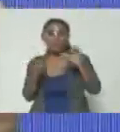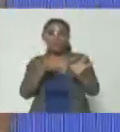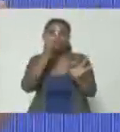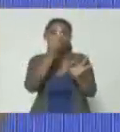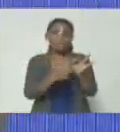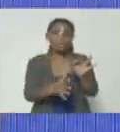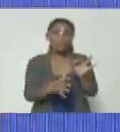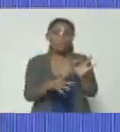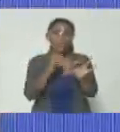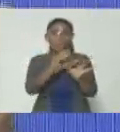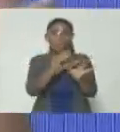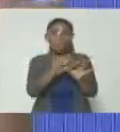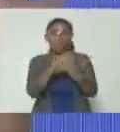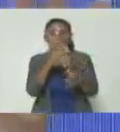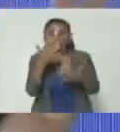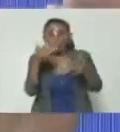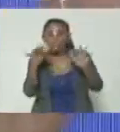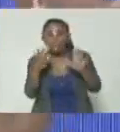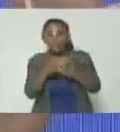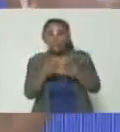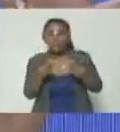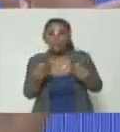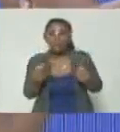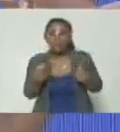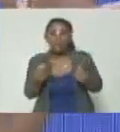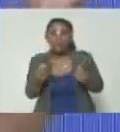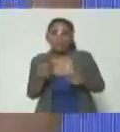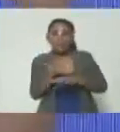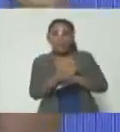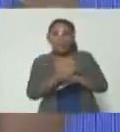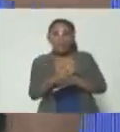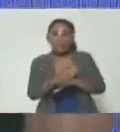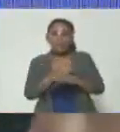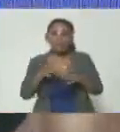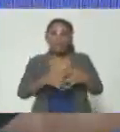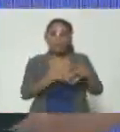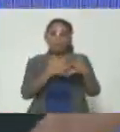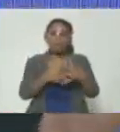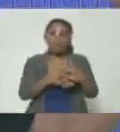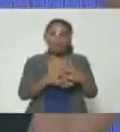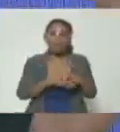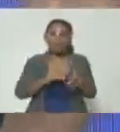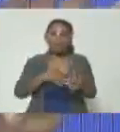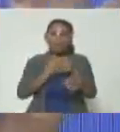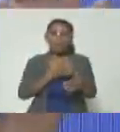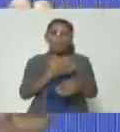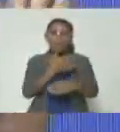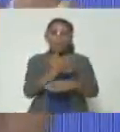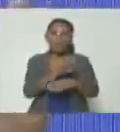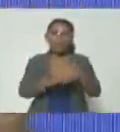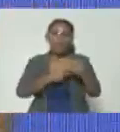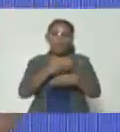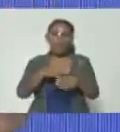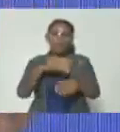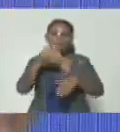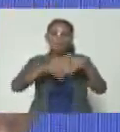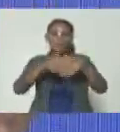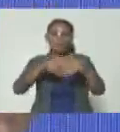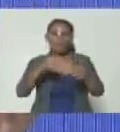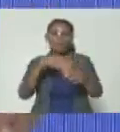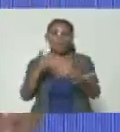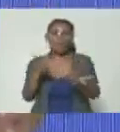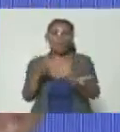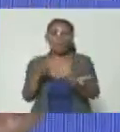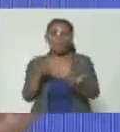de cierta suavidad del gobierno de los Estados Unidos dando la posibilidad de que haya esas elecciones y por el otro